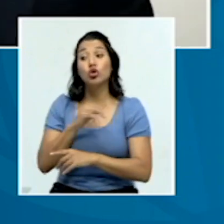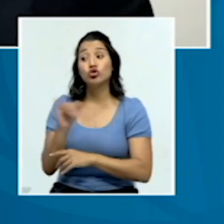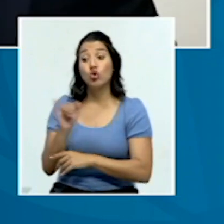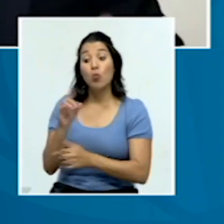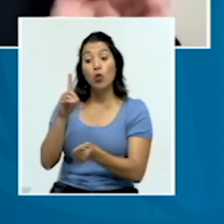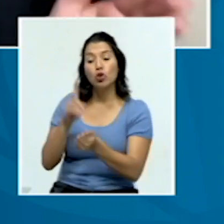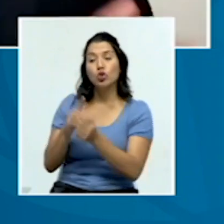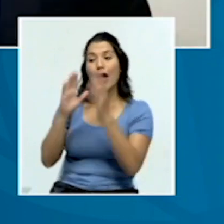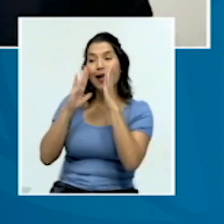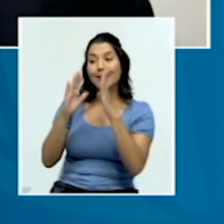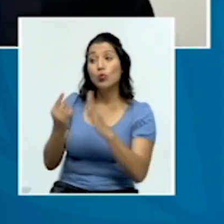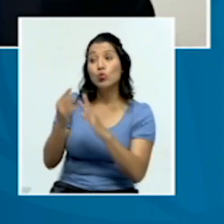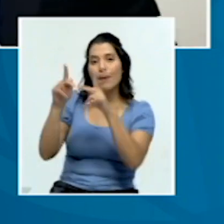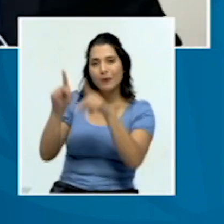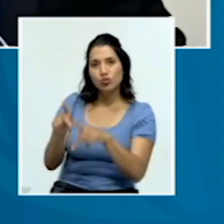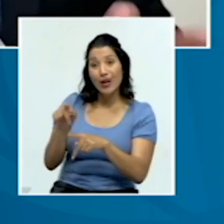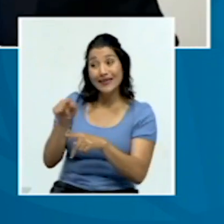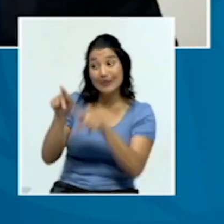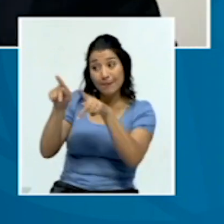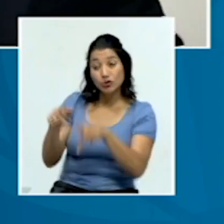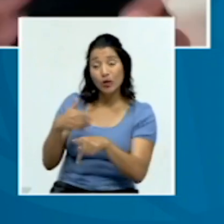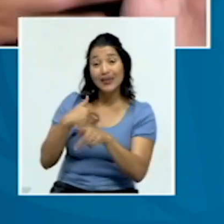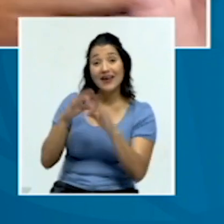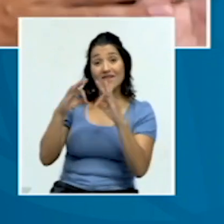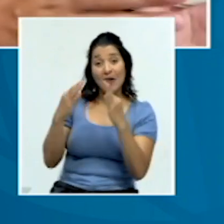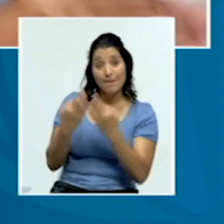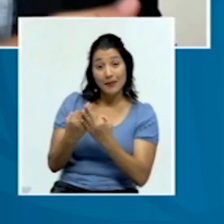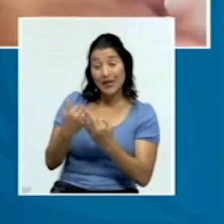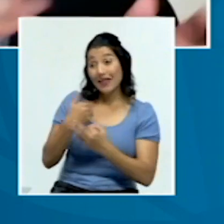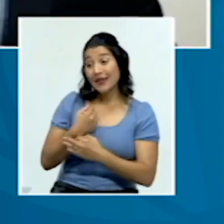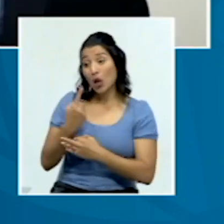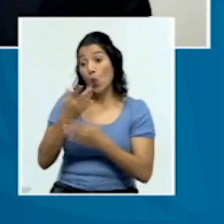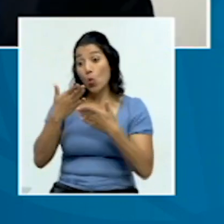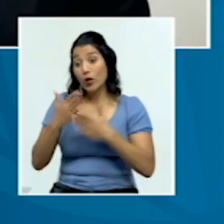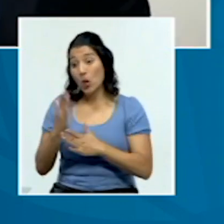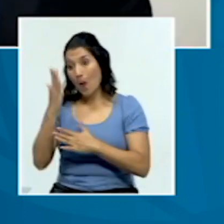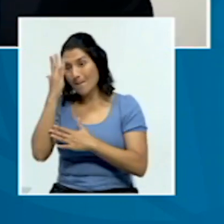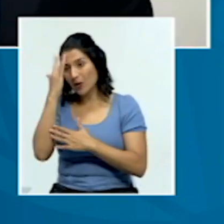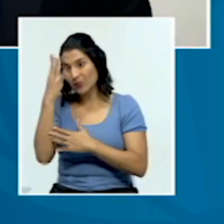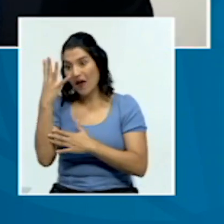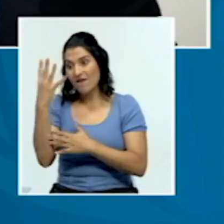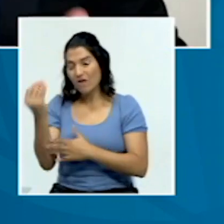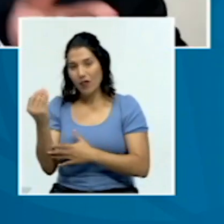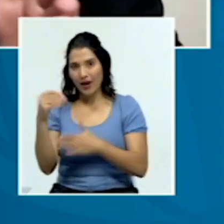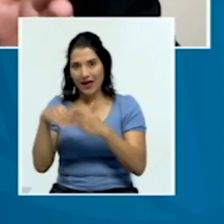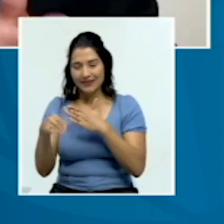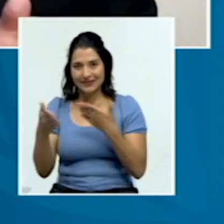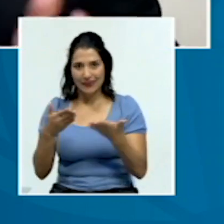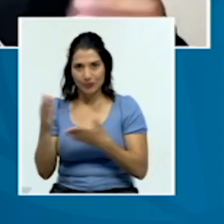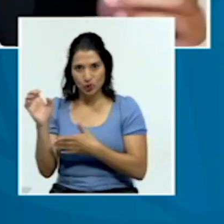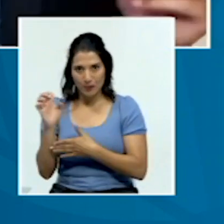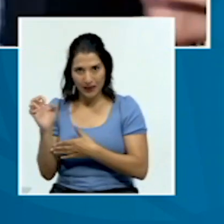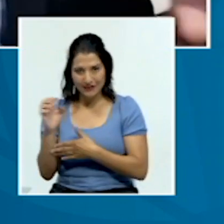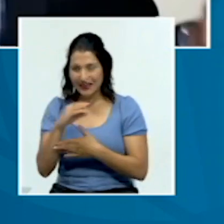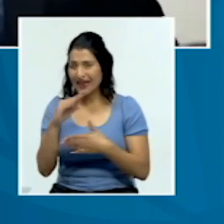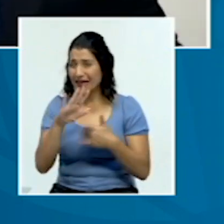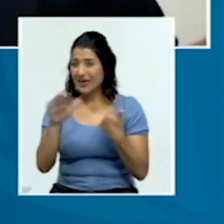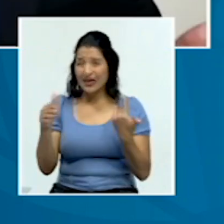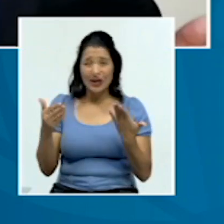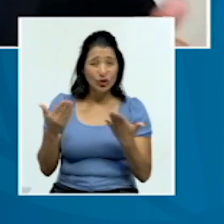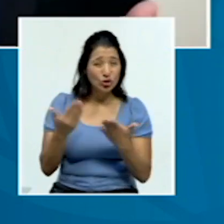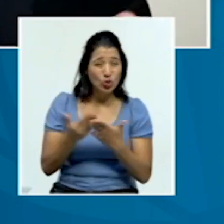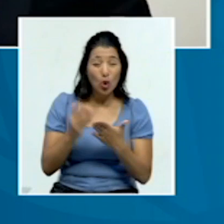que tiene una familia, que su hijo o su hija está preocupado afuera en el servicio de emergencias y que todo ese